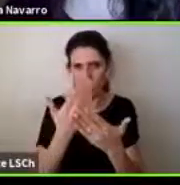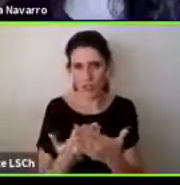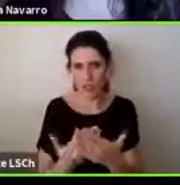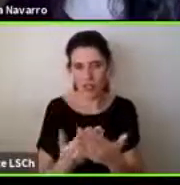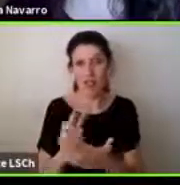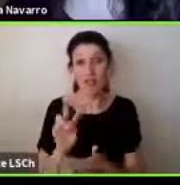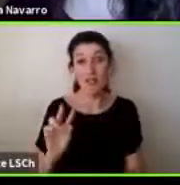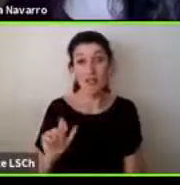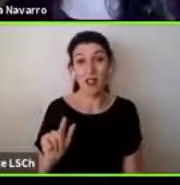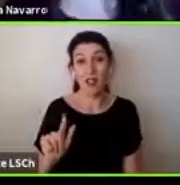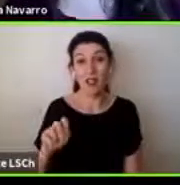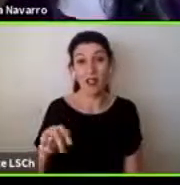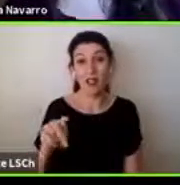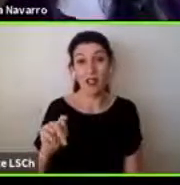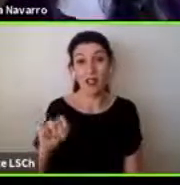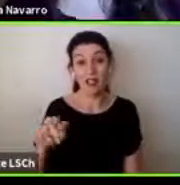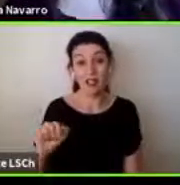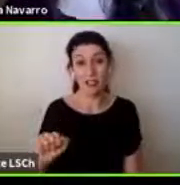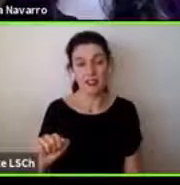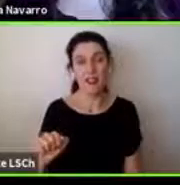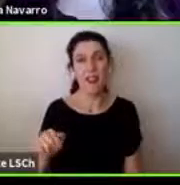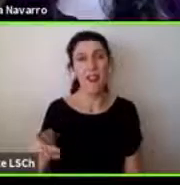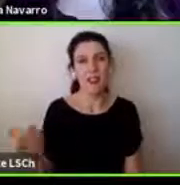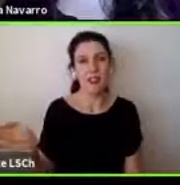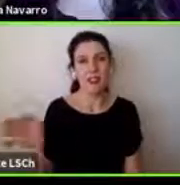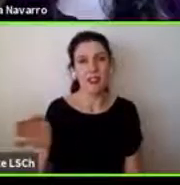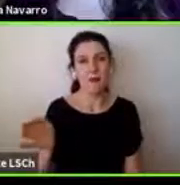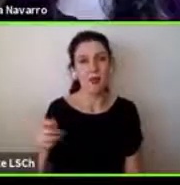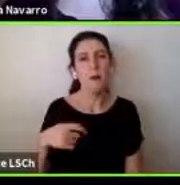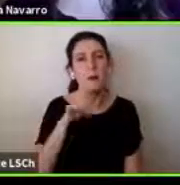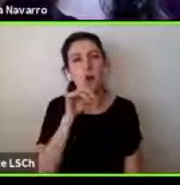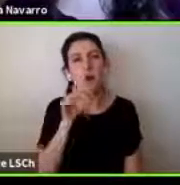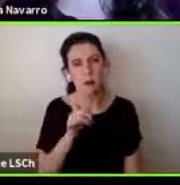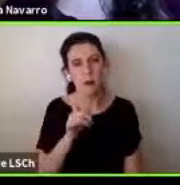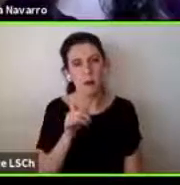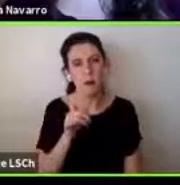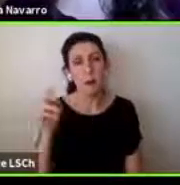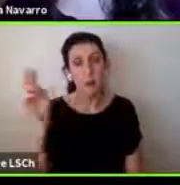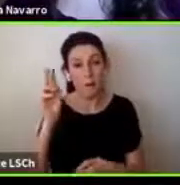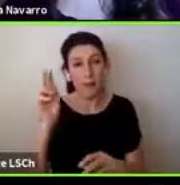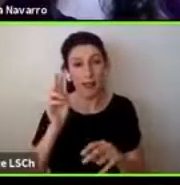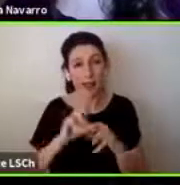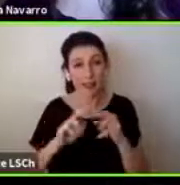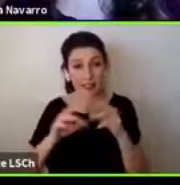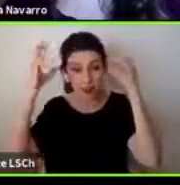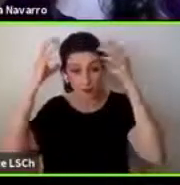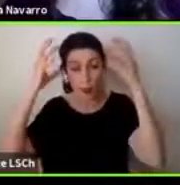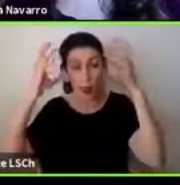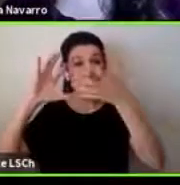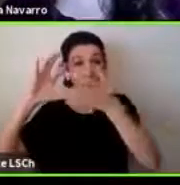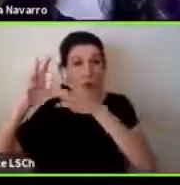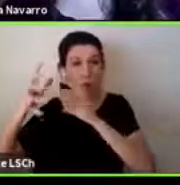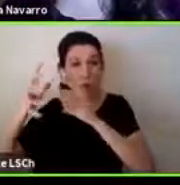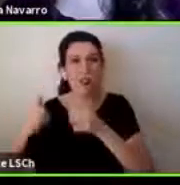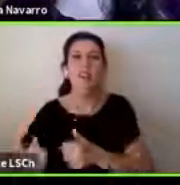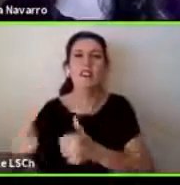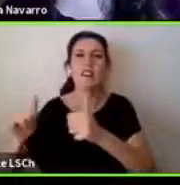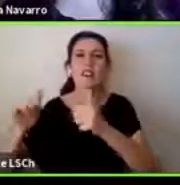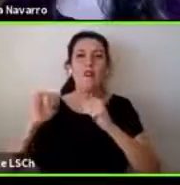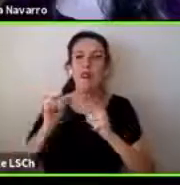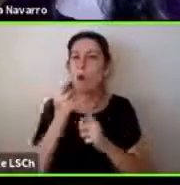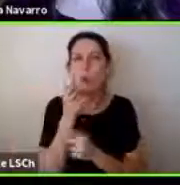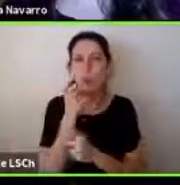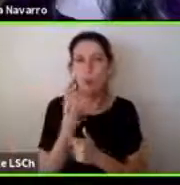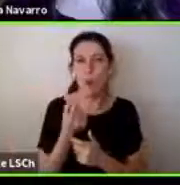entonces mi pregunta es si para crear Neuromundos os encontrasteis con algunos desafíos concretos en